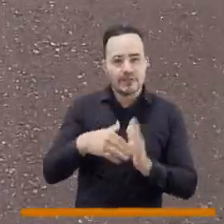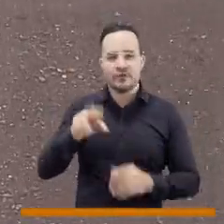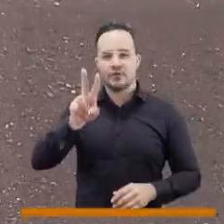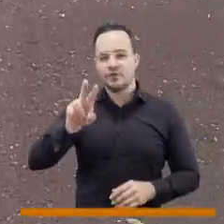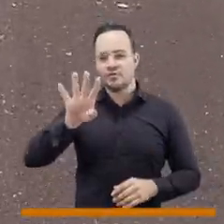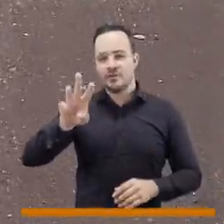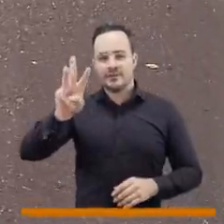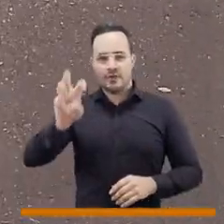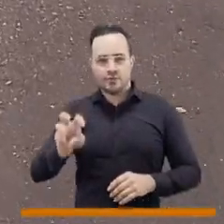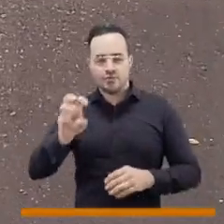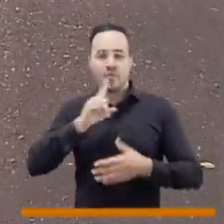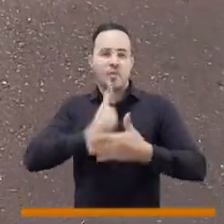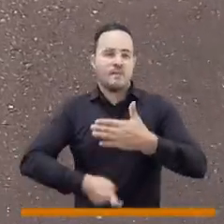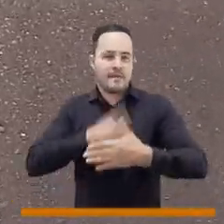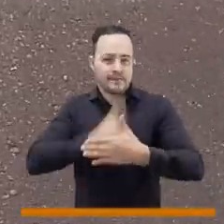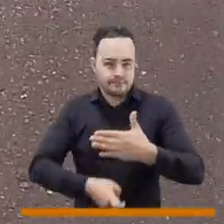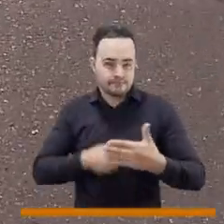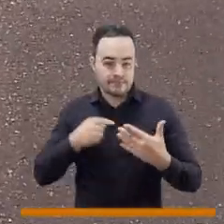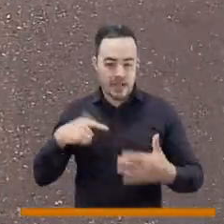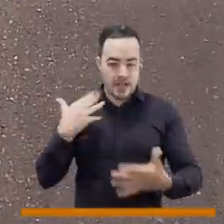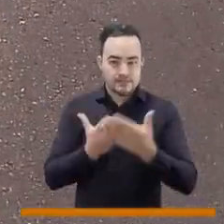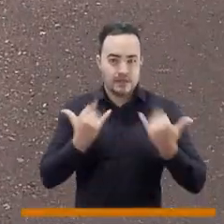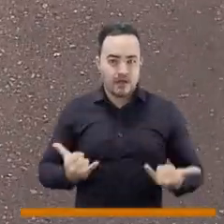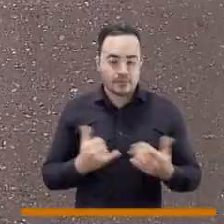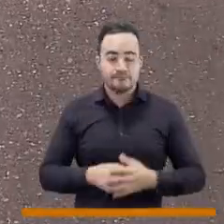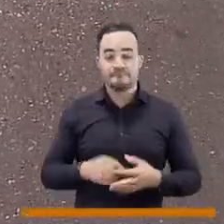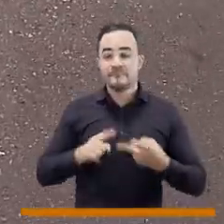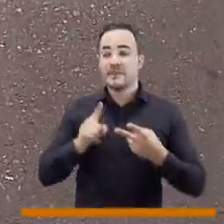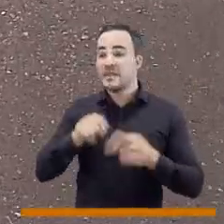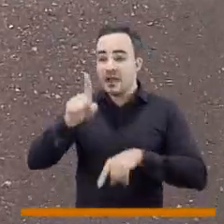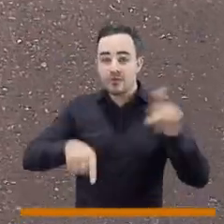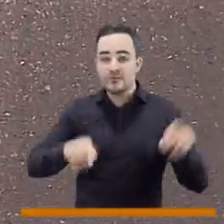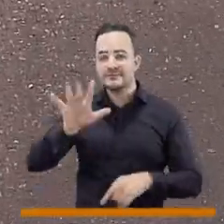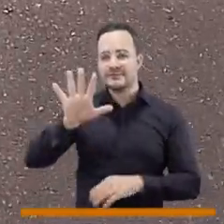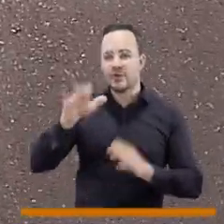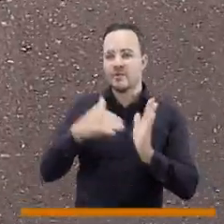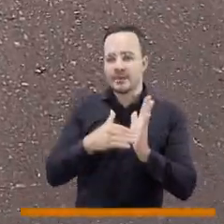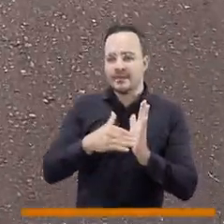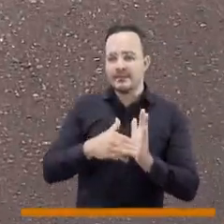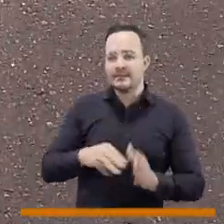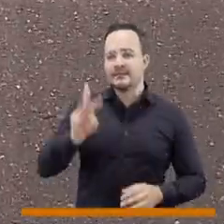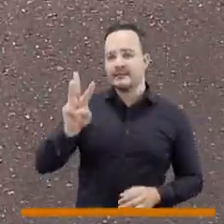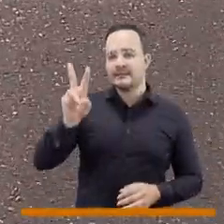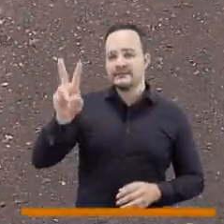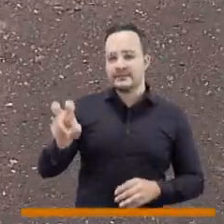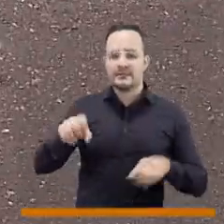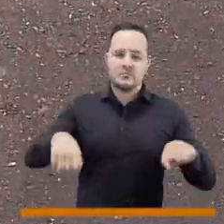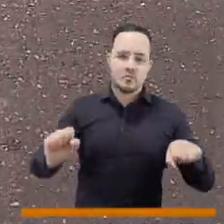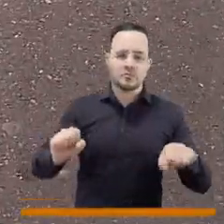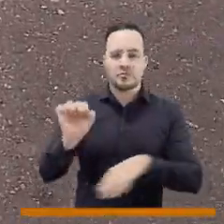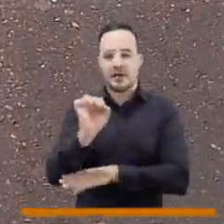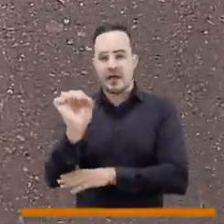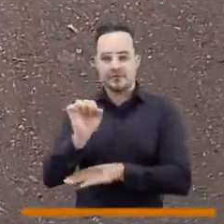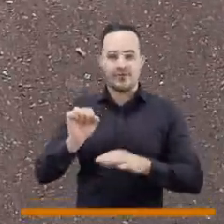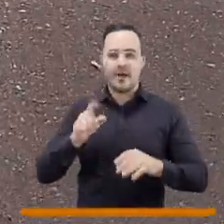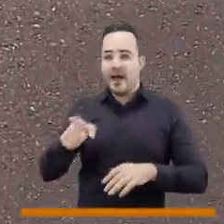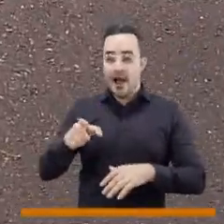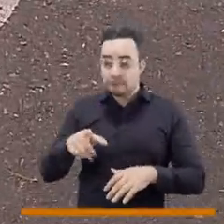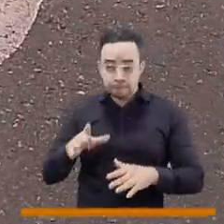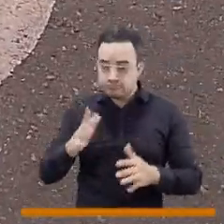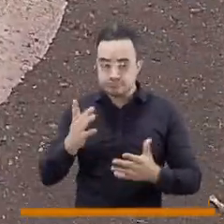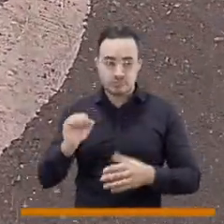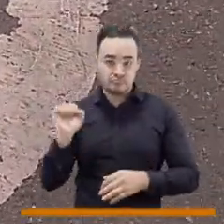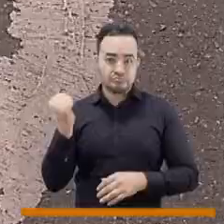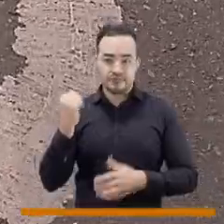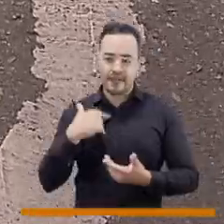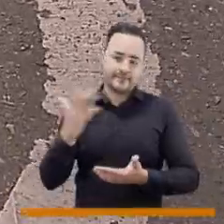.248 comparendos y se han inmovilizado 5.537 vehículos por esta